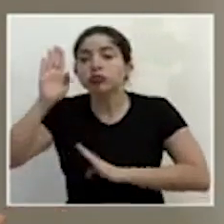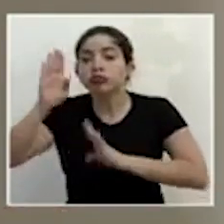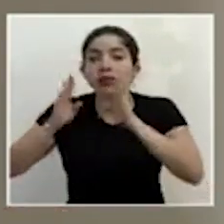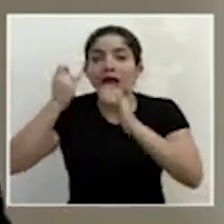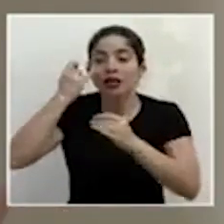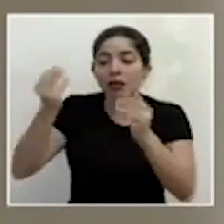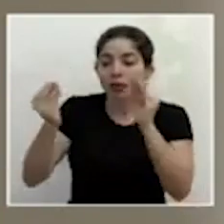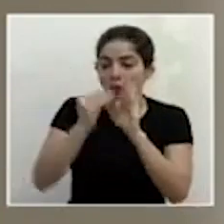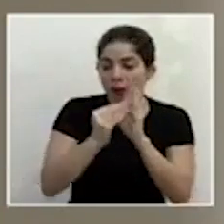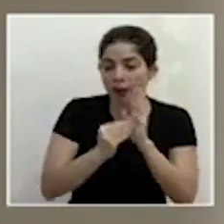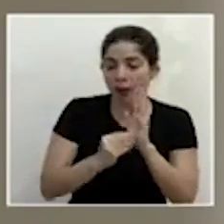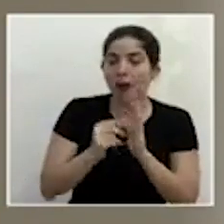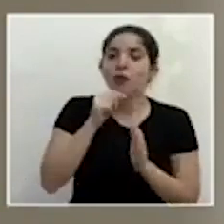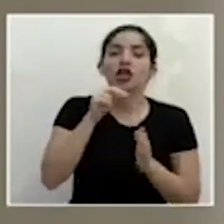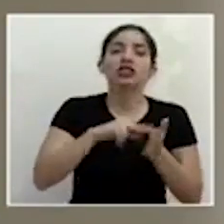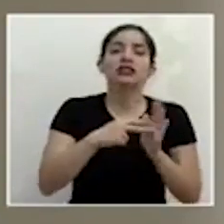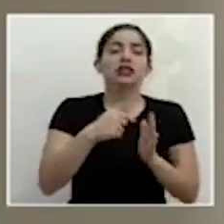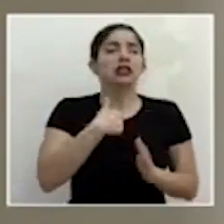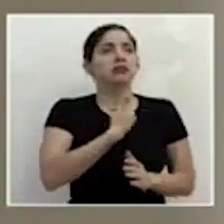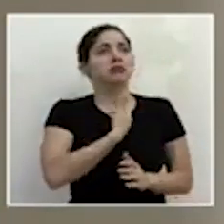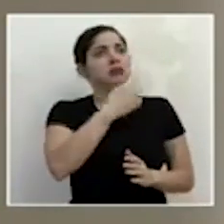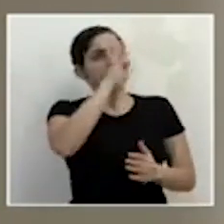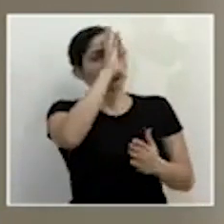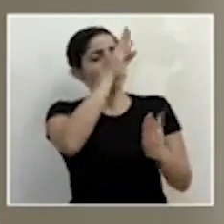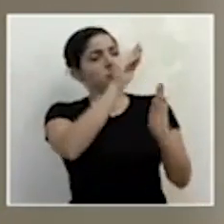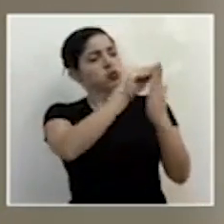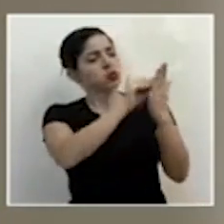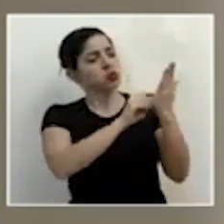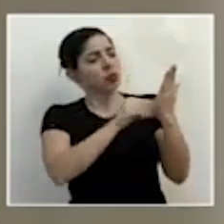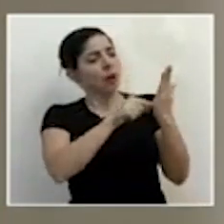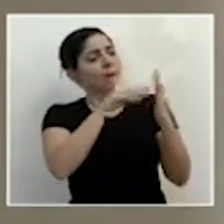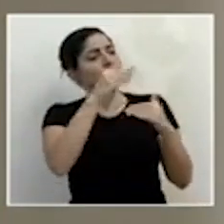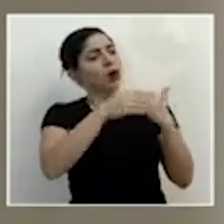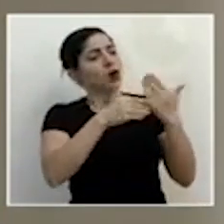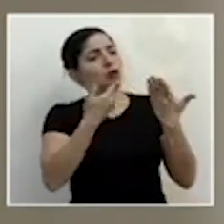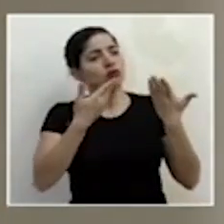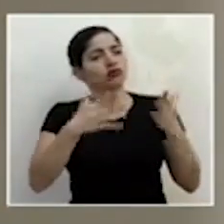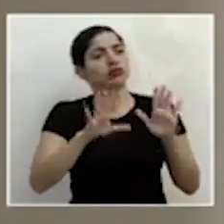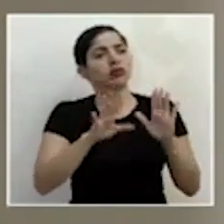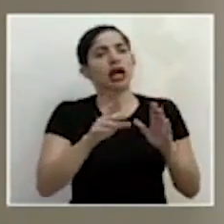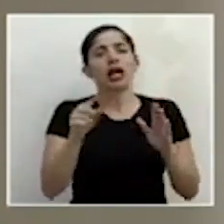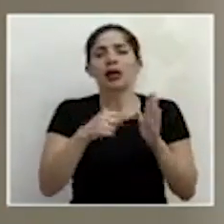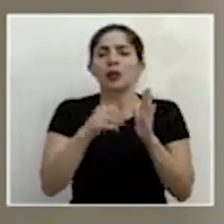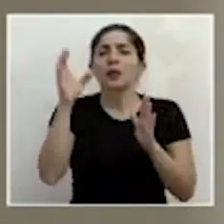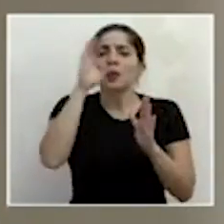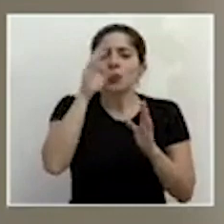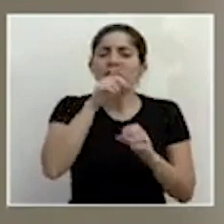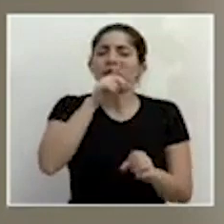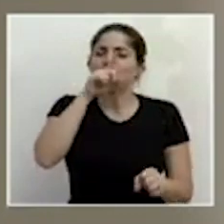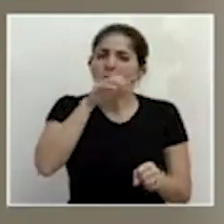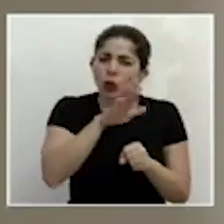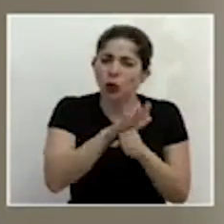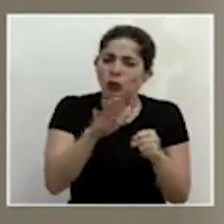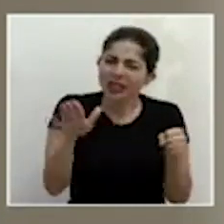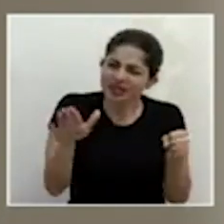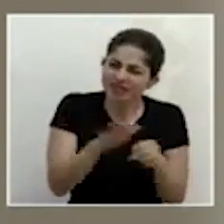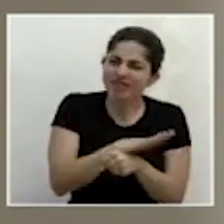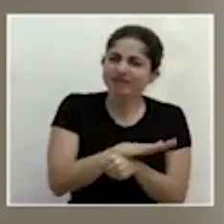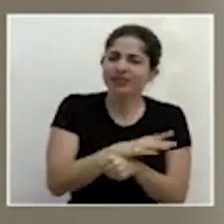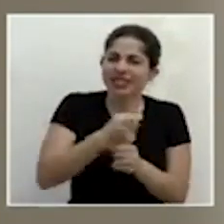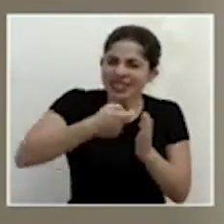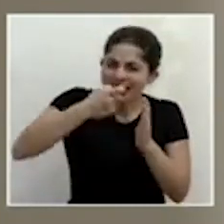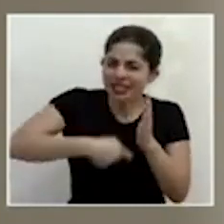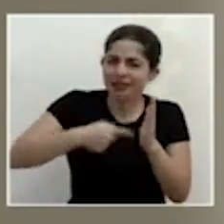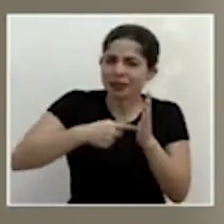trata sólo de hacer los protocolos sino de lograr su más estricta implementación y para